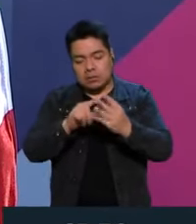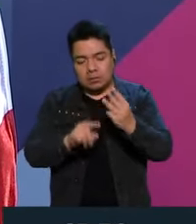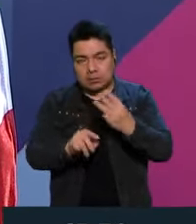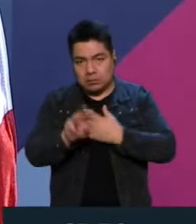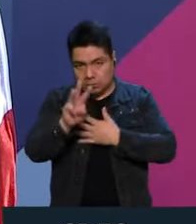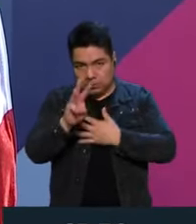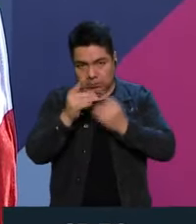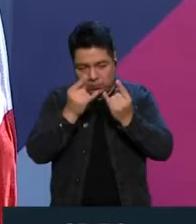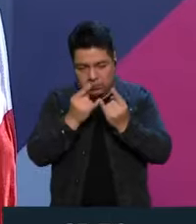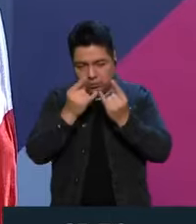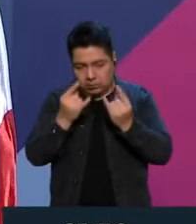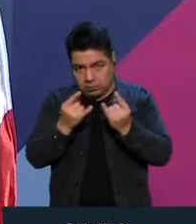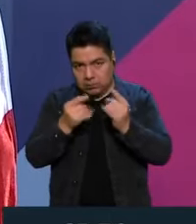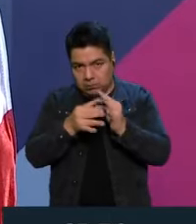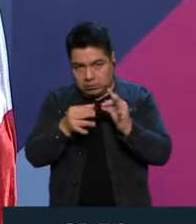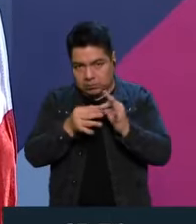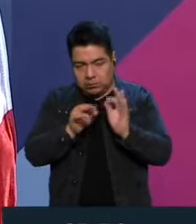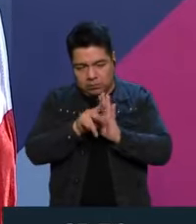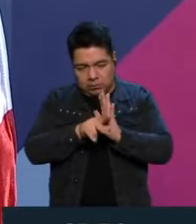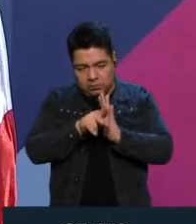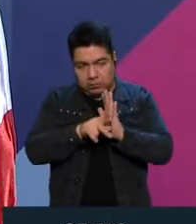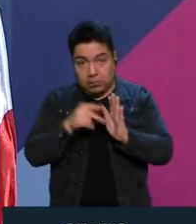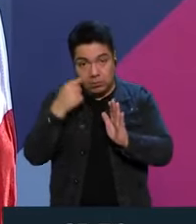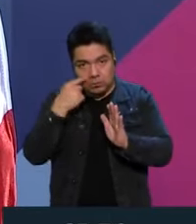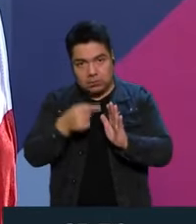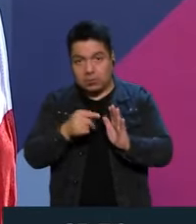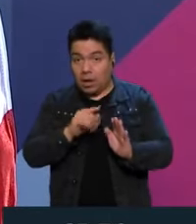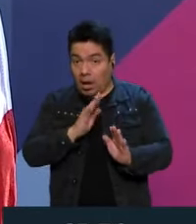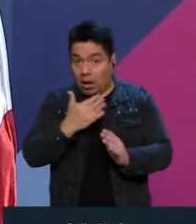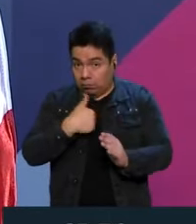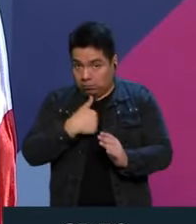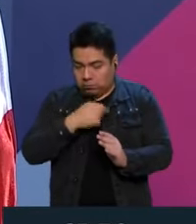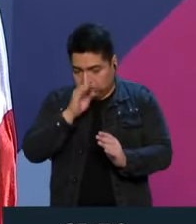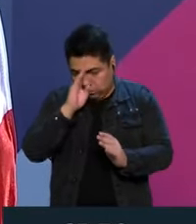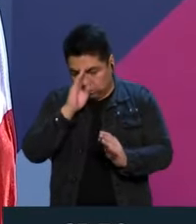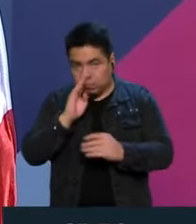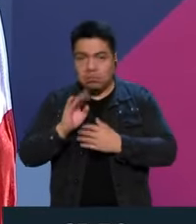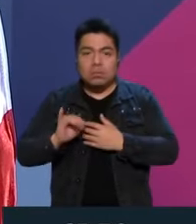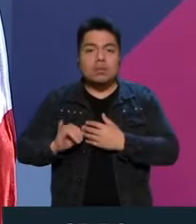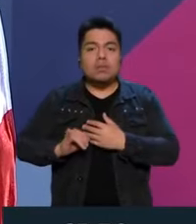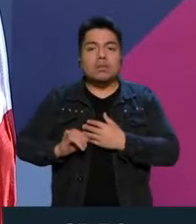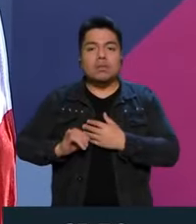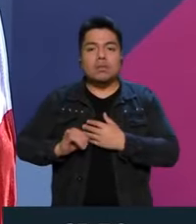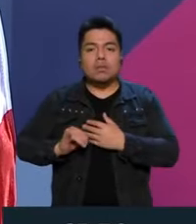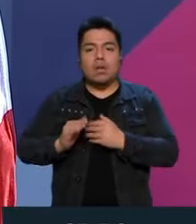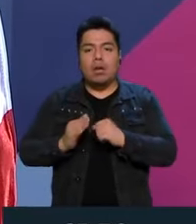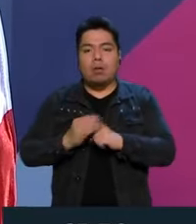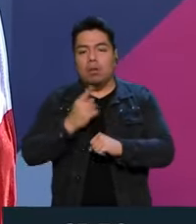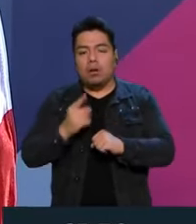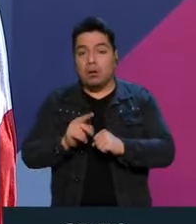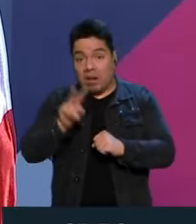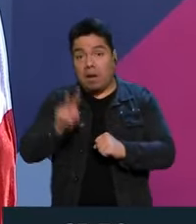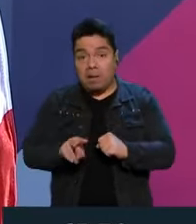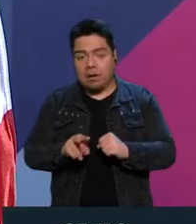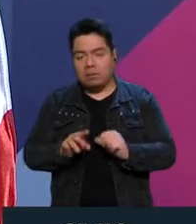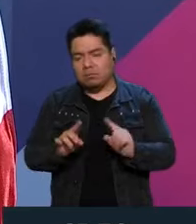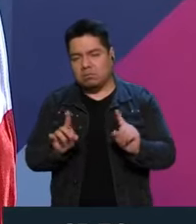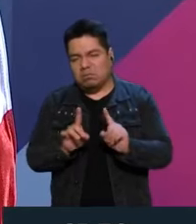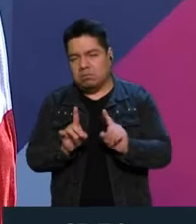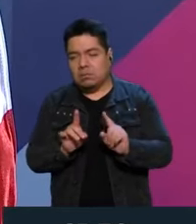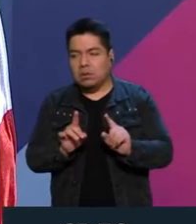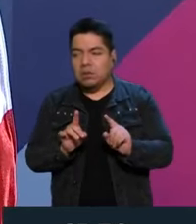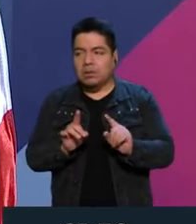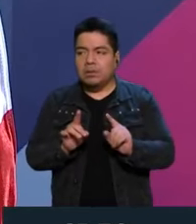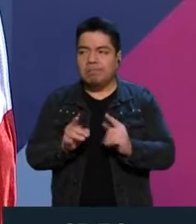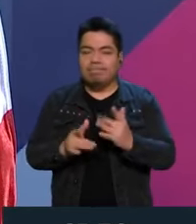documentales que a mí me parecen interesantes, no porque te den una verdad, sino porque